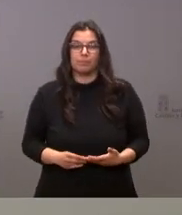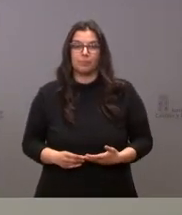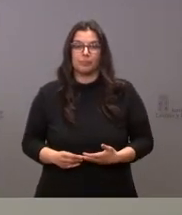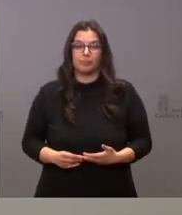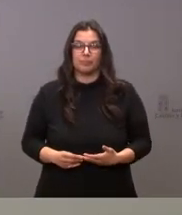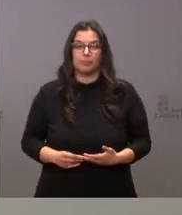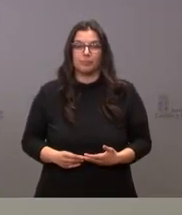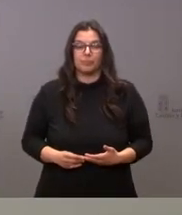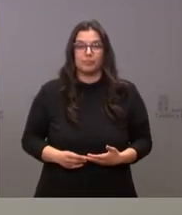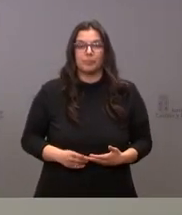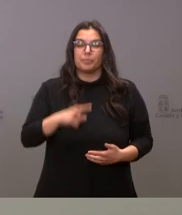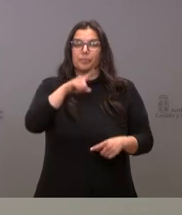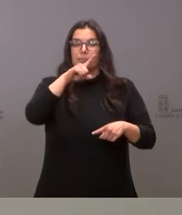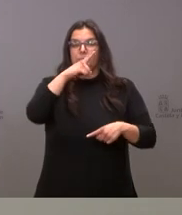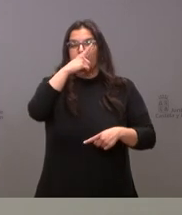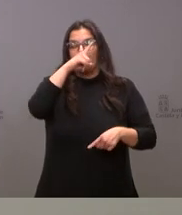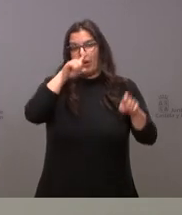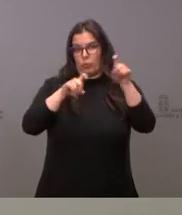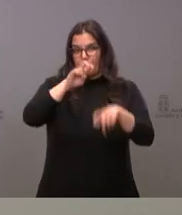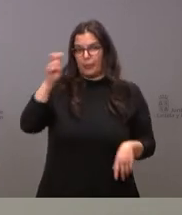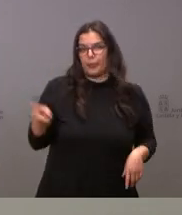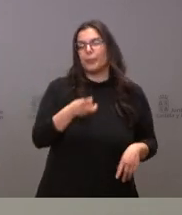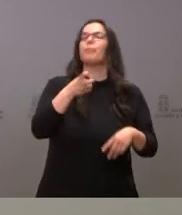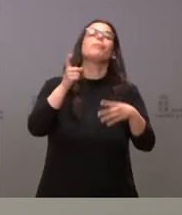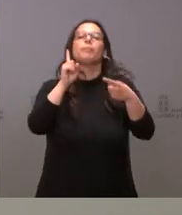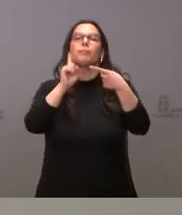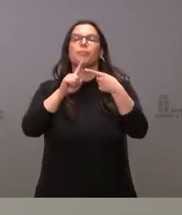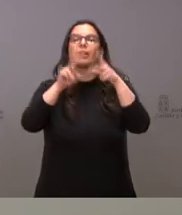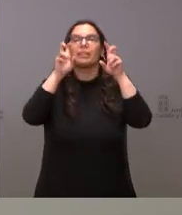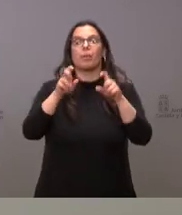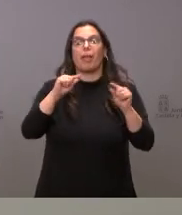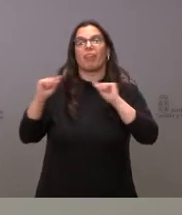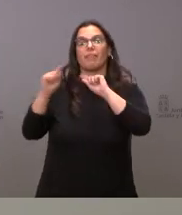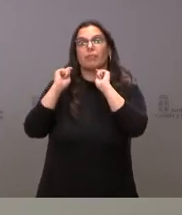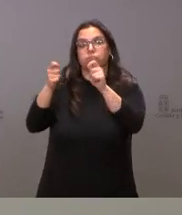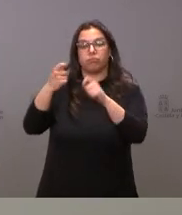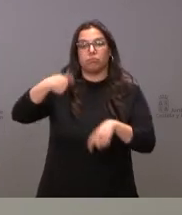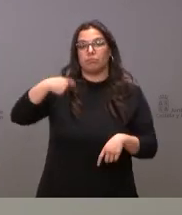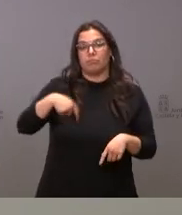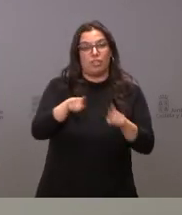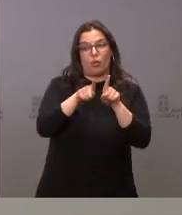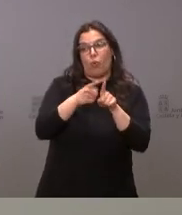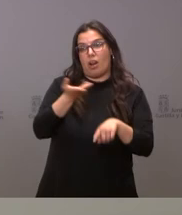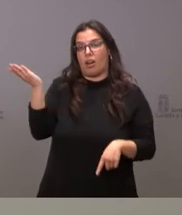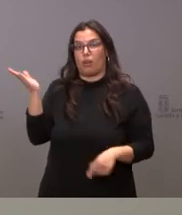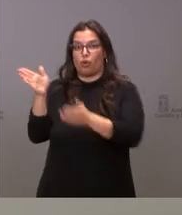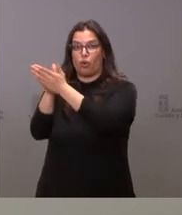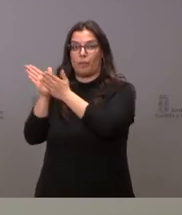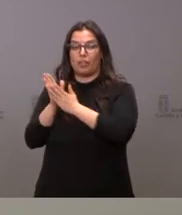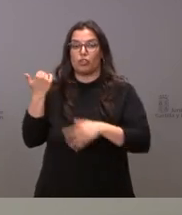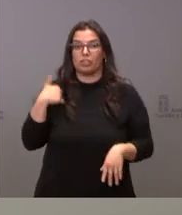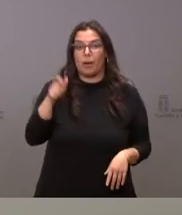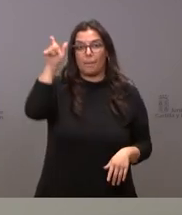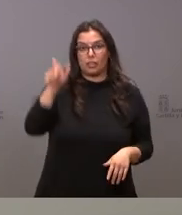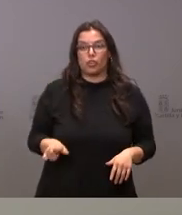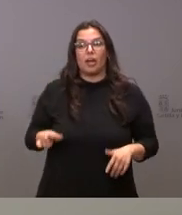si plantea usted varias cuestiones la primera de ellas que tiene que ver con la investidura le digo lo mismo que a sus compañeros ya hay un candidato a la